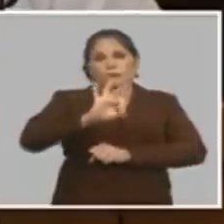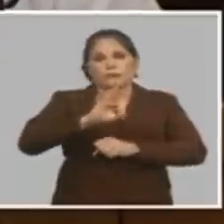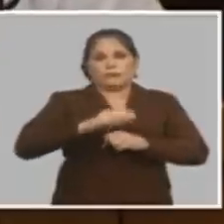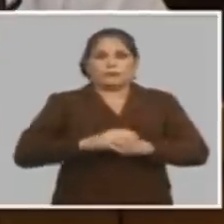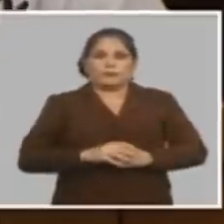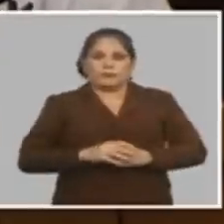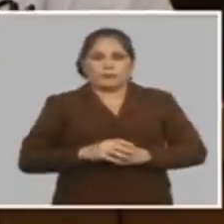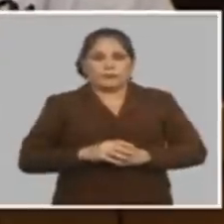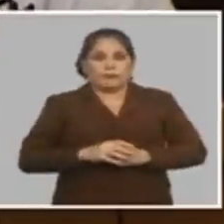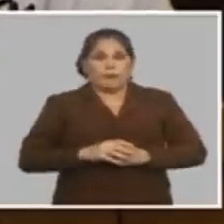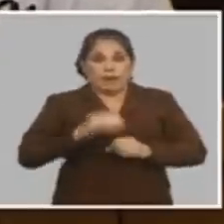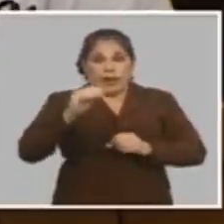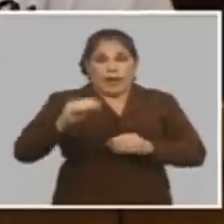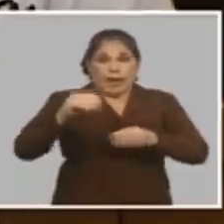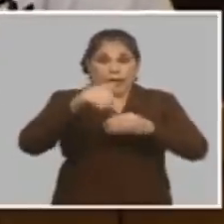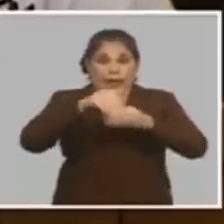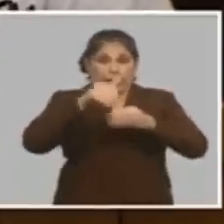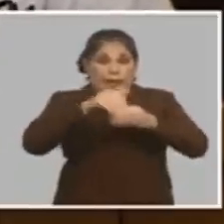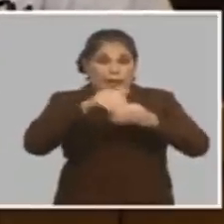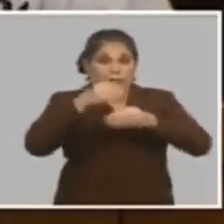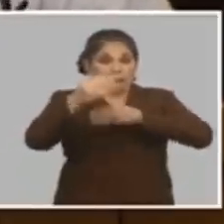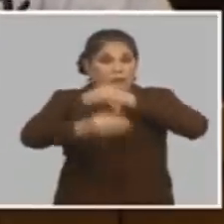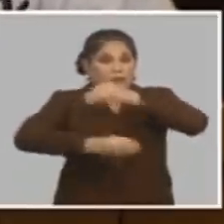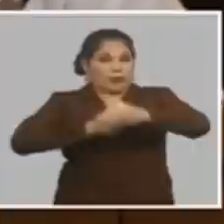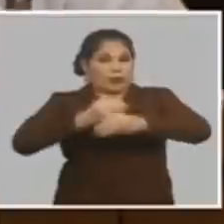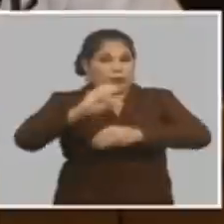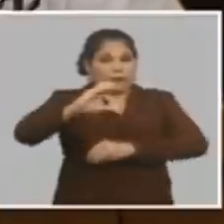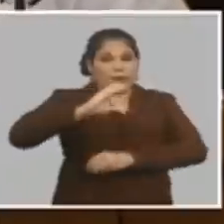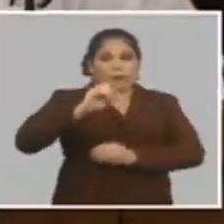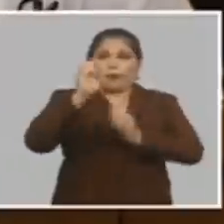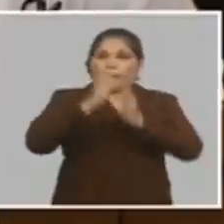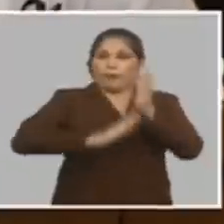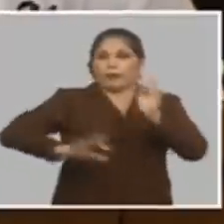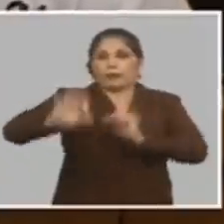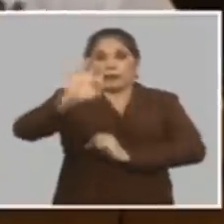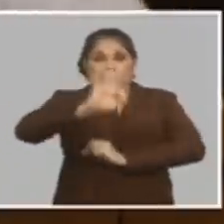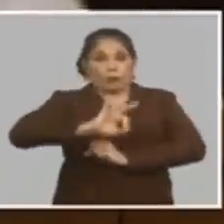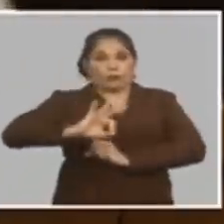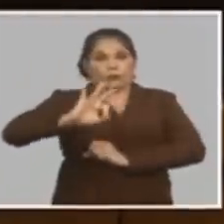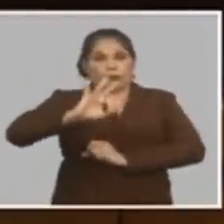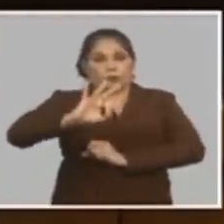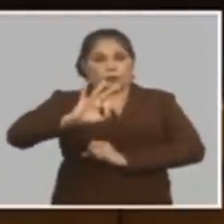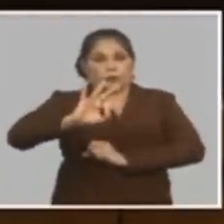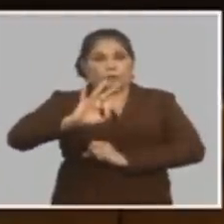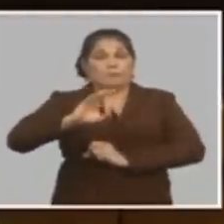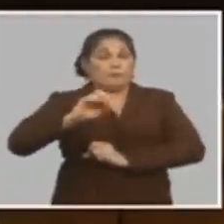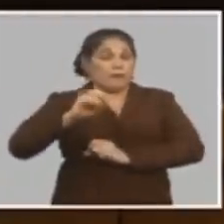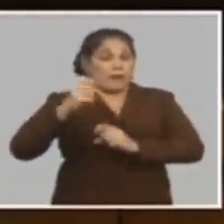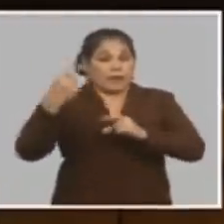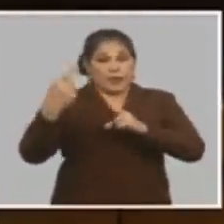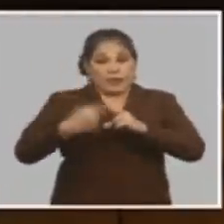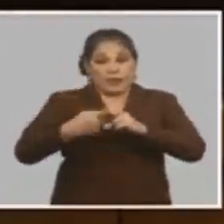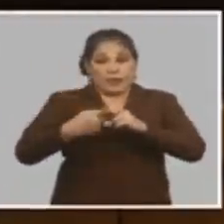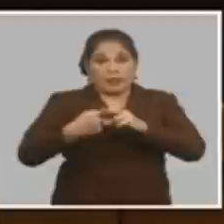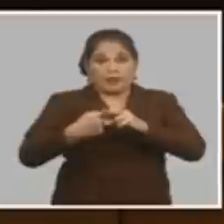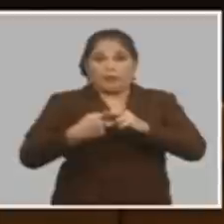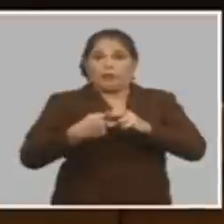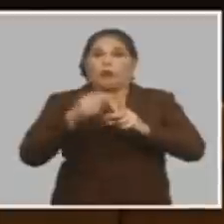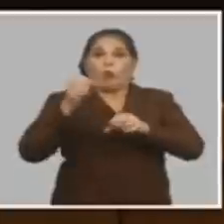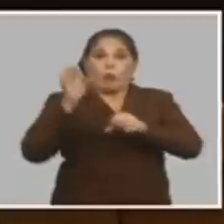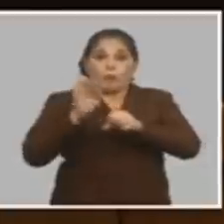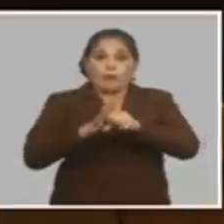es decir el incremento de la reforma de salario es desde el mes de octubre y la devaluación